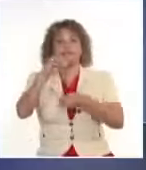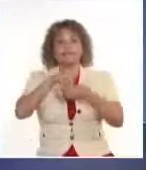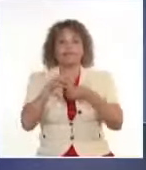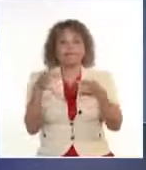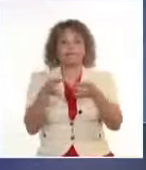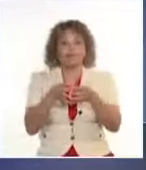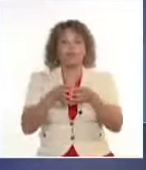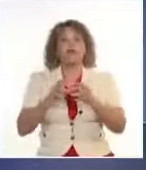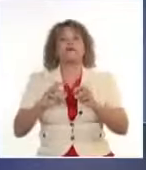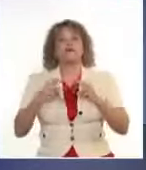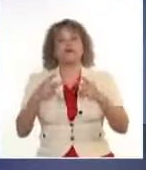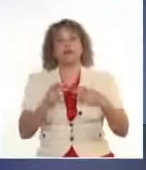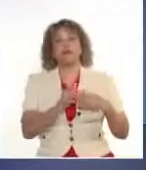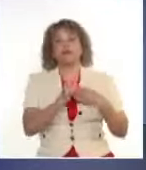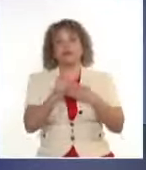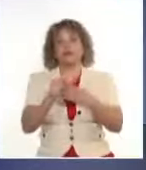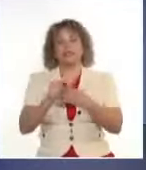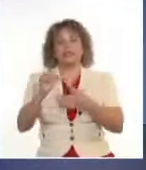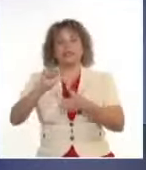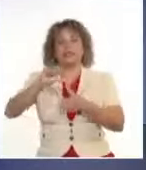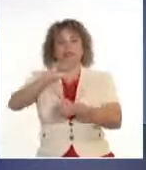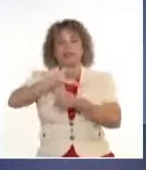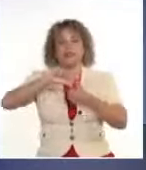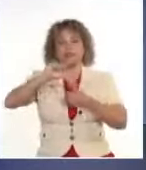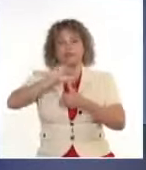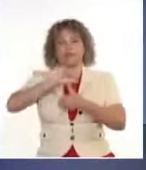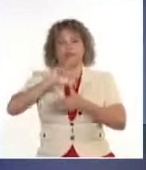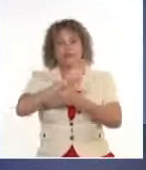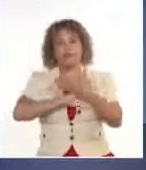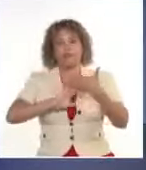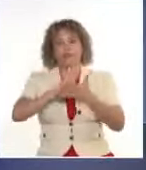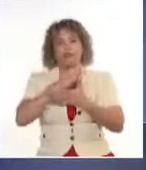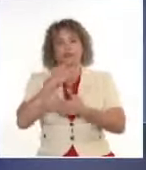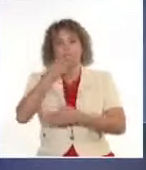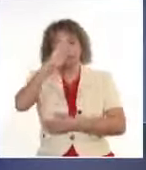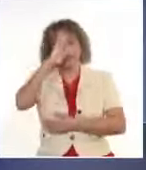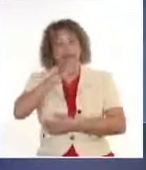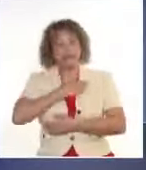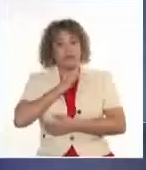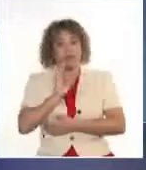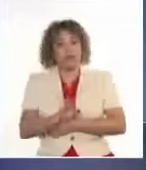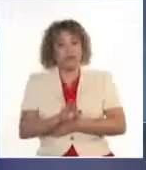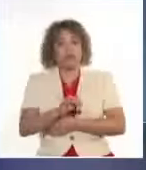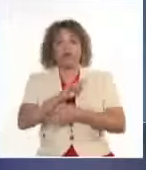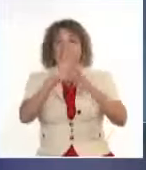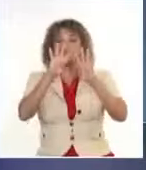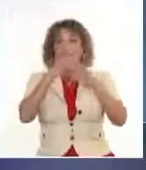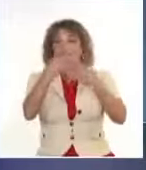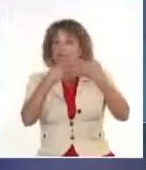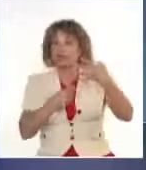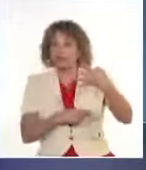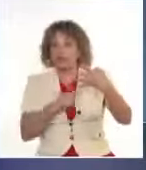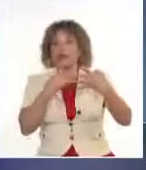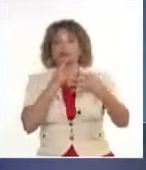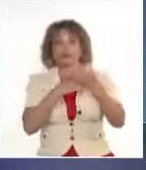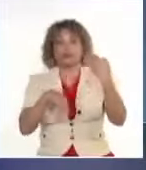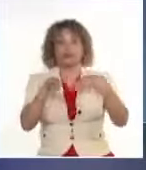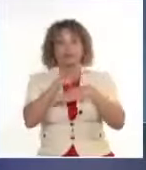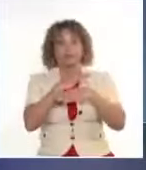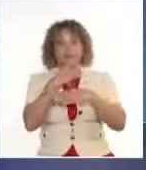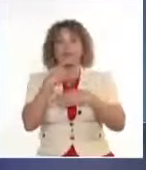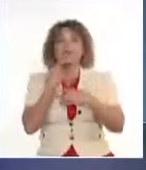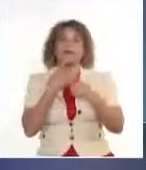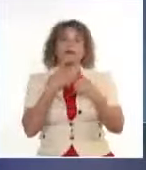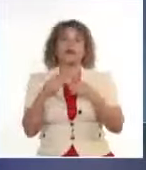volvió a liderar a Centroamérica y el Caribe, fue cuarta a nivel de América y escribió páginas desconocidas para no pocos